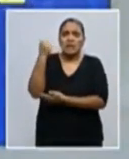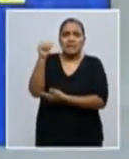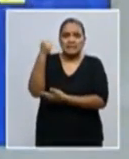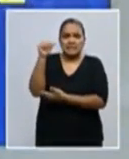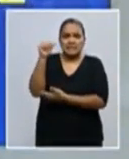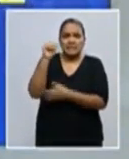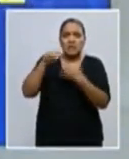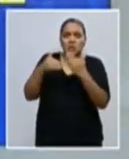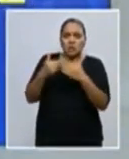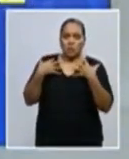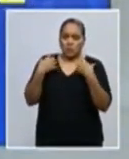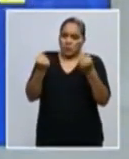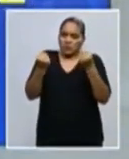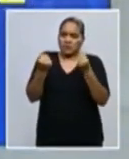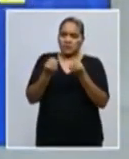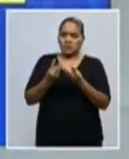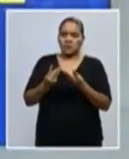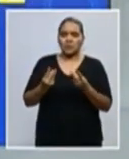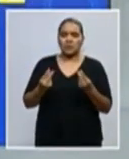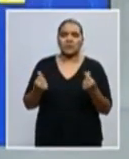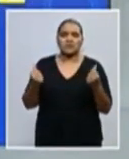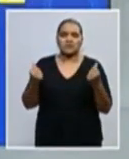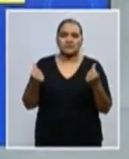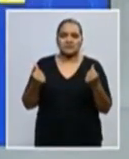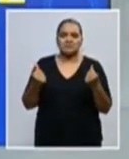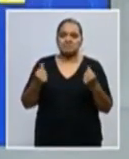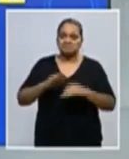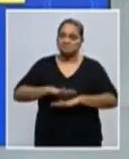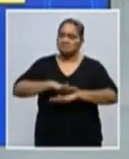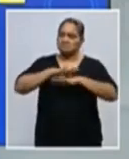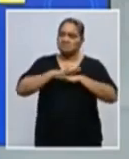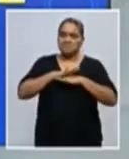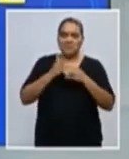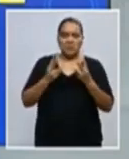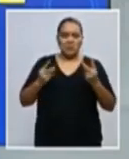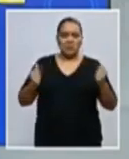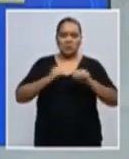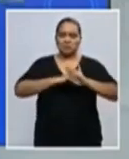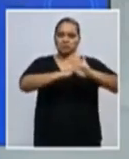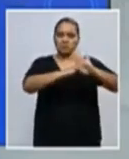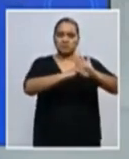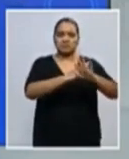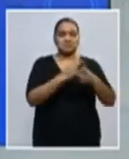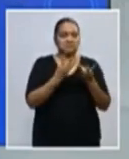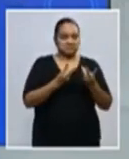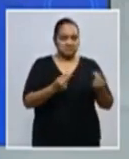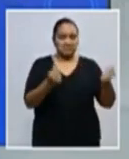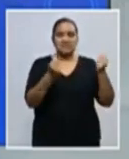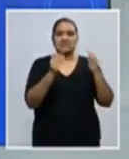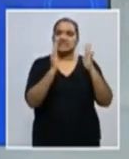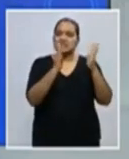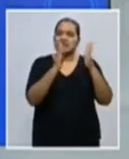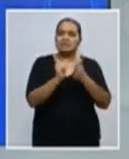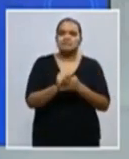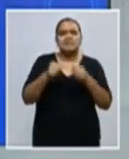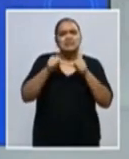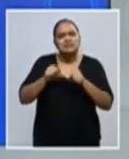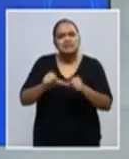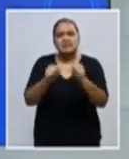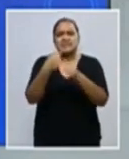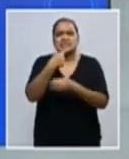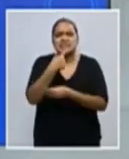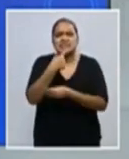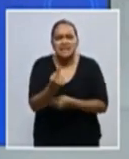ver todas estas personas que, afortunadamente, ya han superado esta enfermedad. Insistimos siempre, el Departamento de